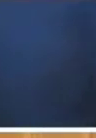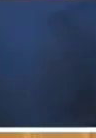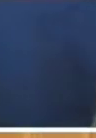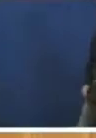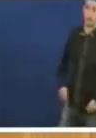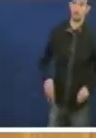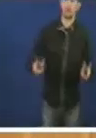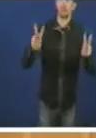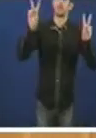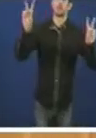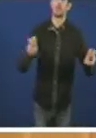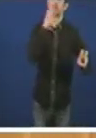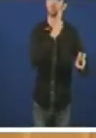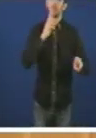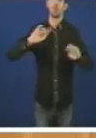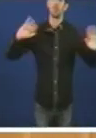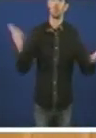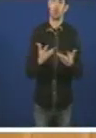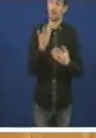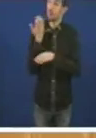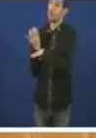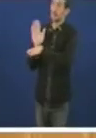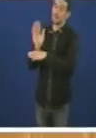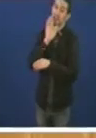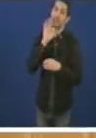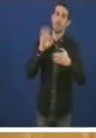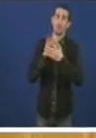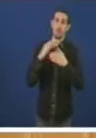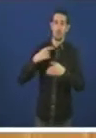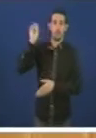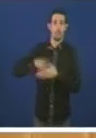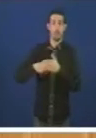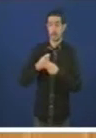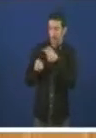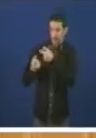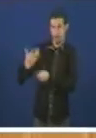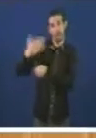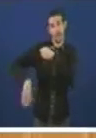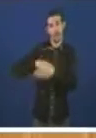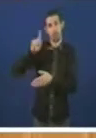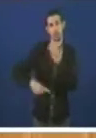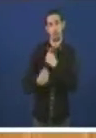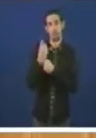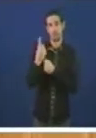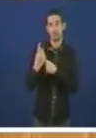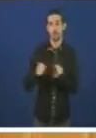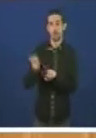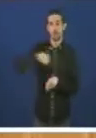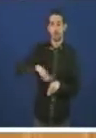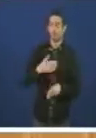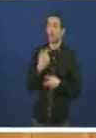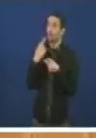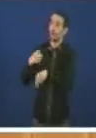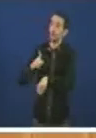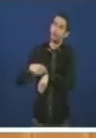destes compromisos que presentaba o BNH e ese mes que dábamos de prazo non é porque nós de que irámos poñer un cronómetro ao